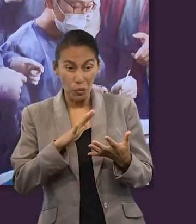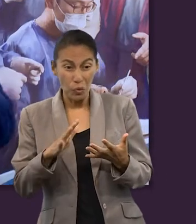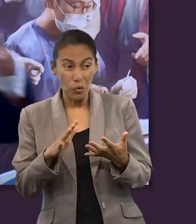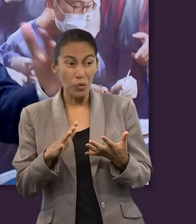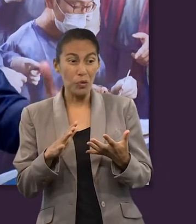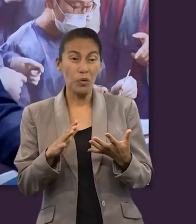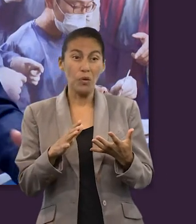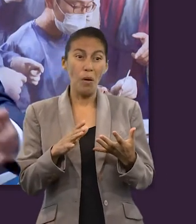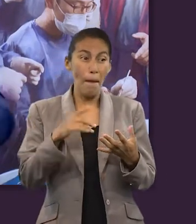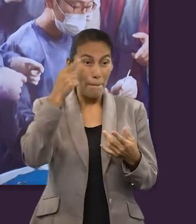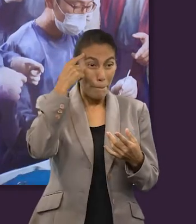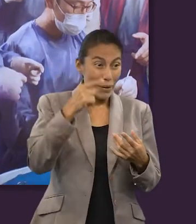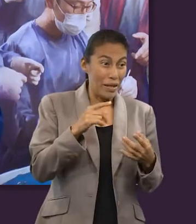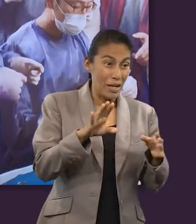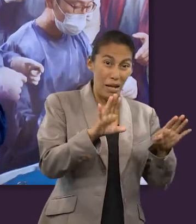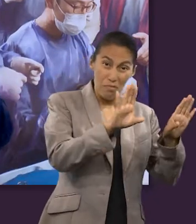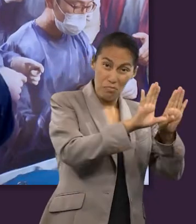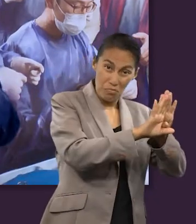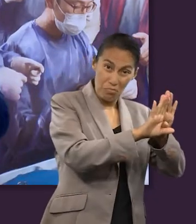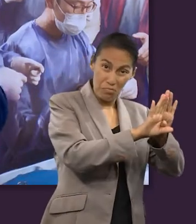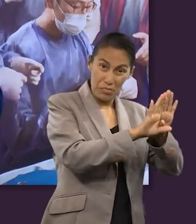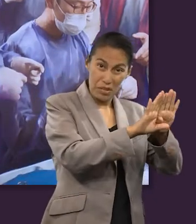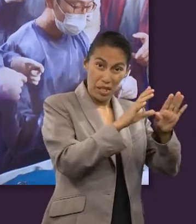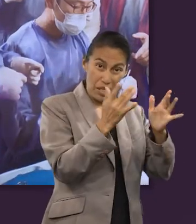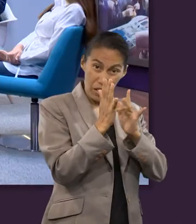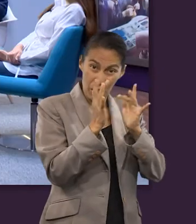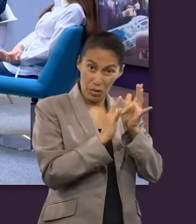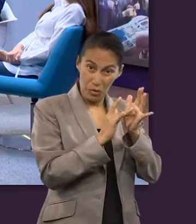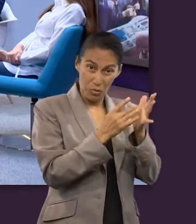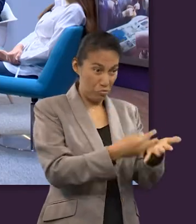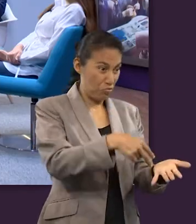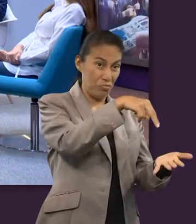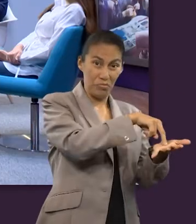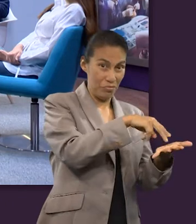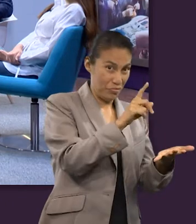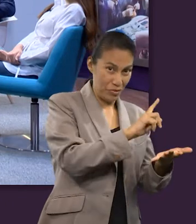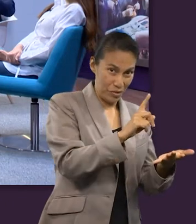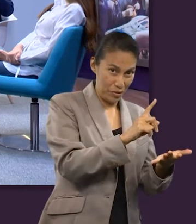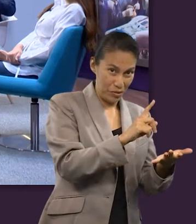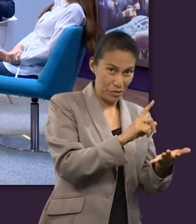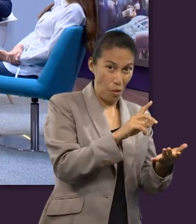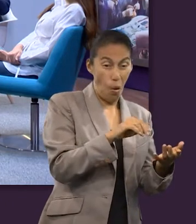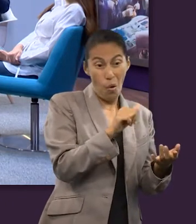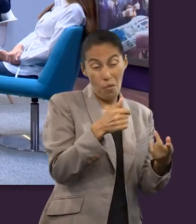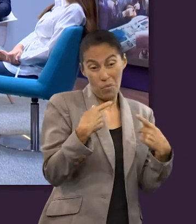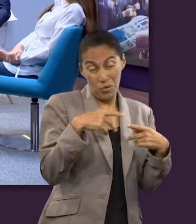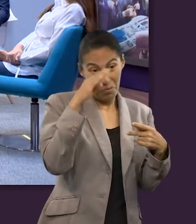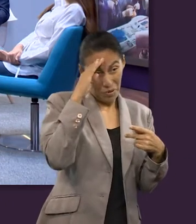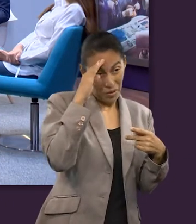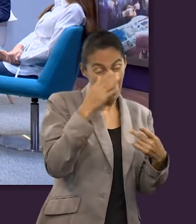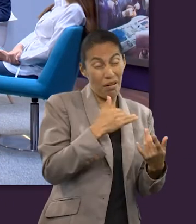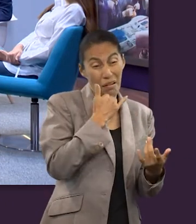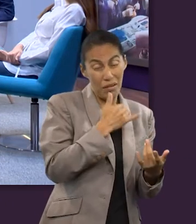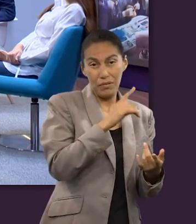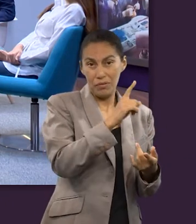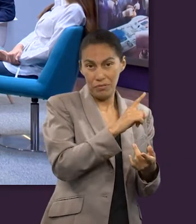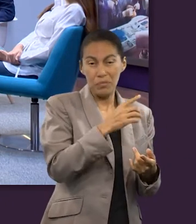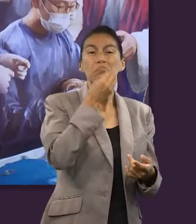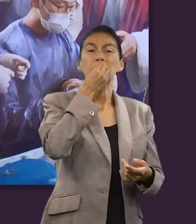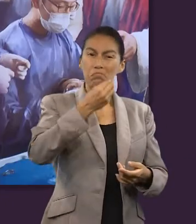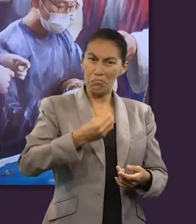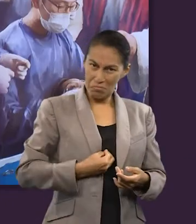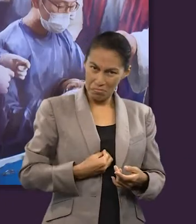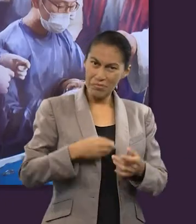todo lo que tuvieron a su alcance para asegurar que Cristo no resucitara o no se diera la apariencia de su resurrección,